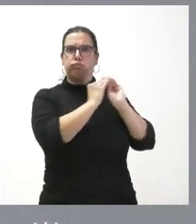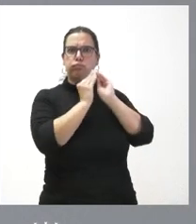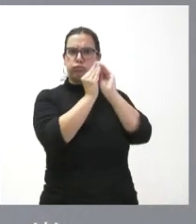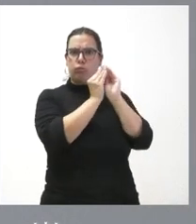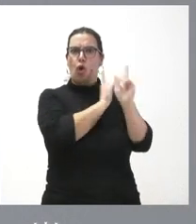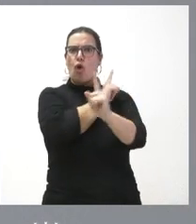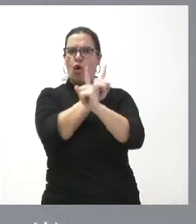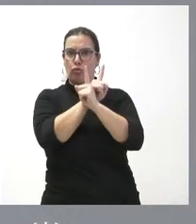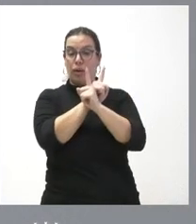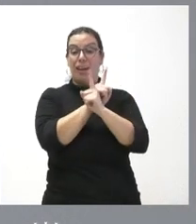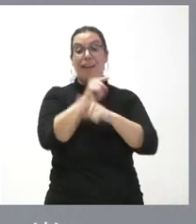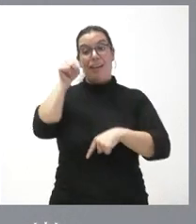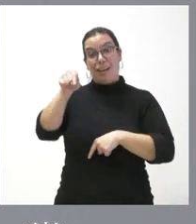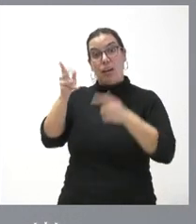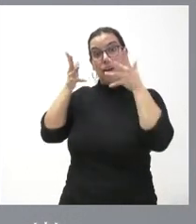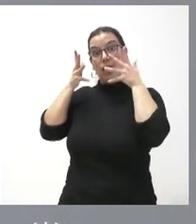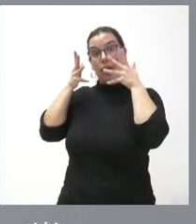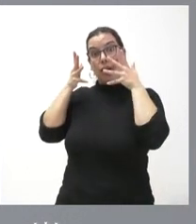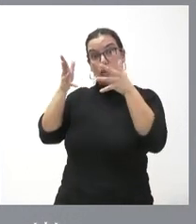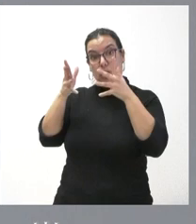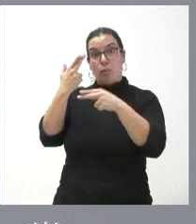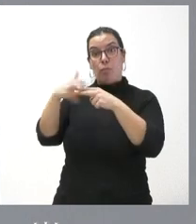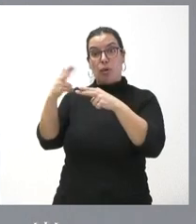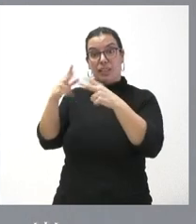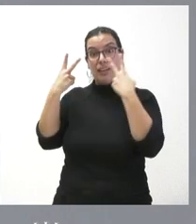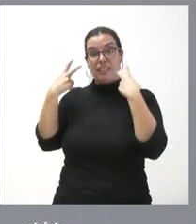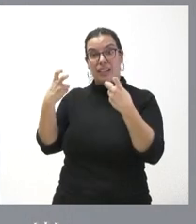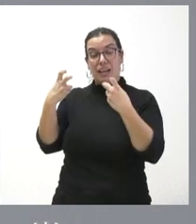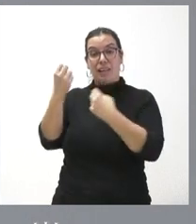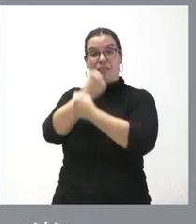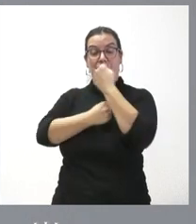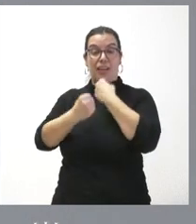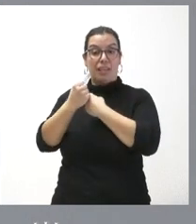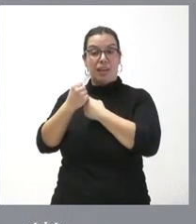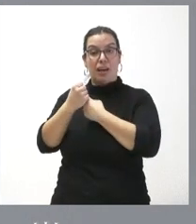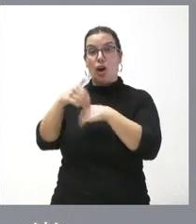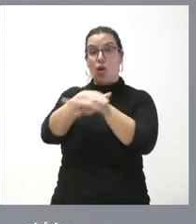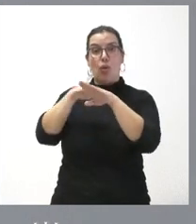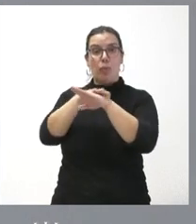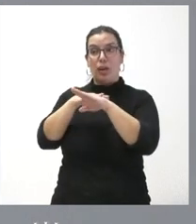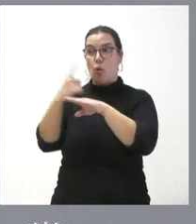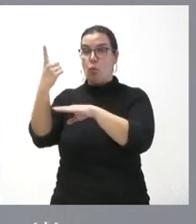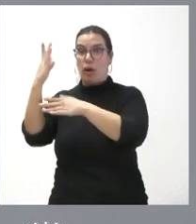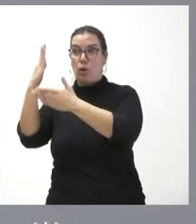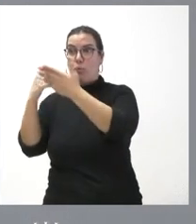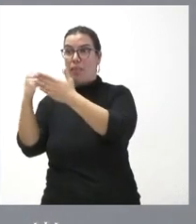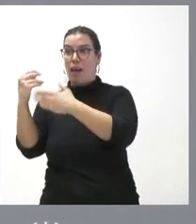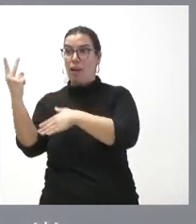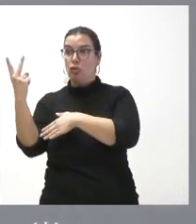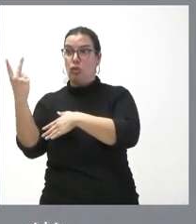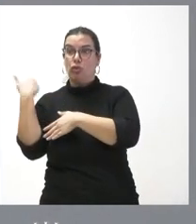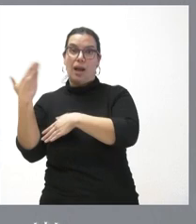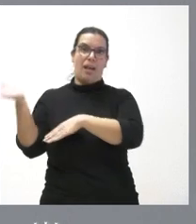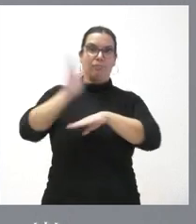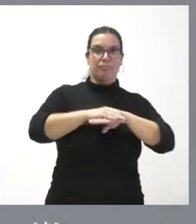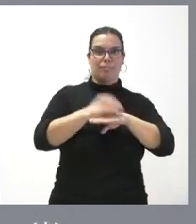Consejo de Política Fiscal y Financiera los votos del Gobierno más una comunidad autónoma representan más que la de todos los demás juntos y lo que hoy se nos plantea es por dos